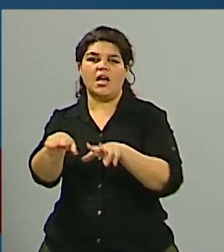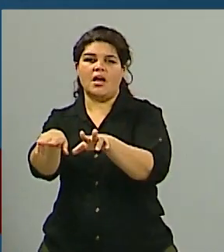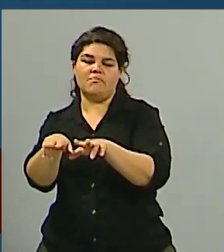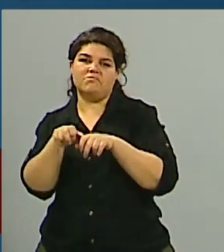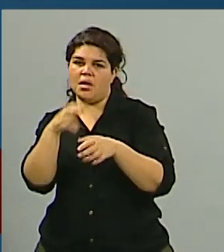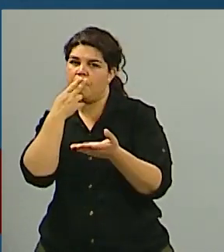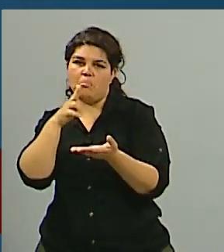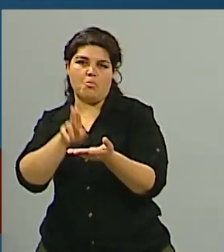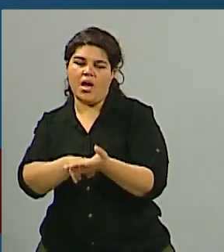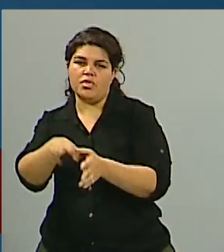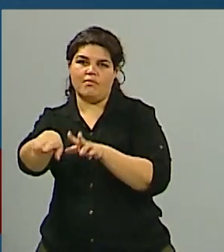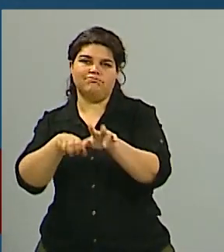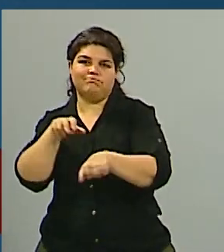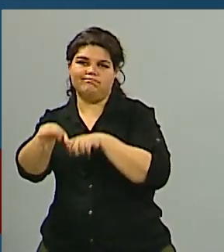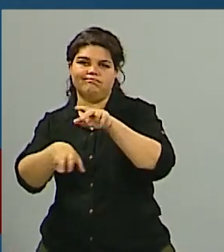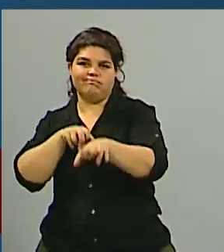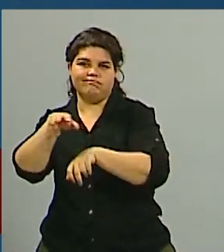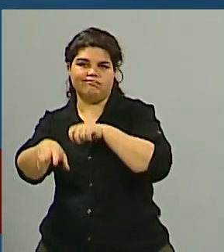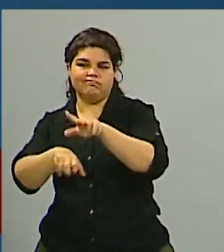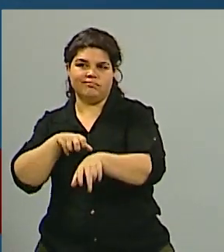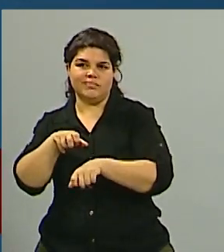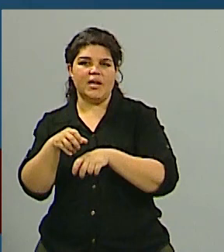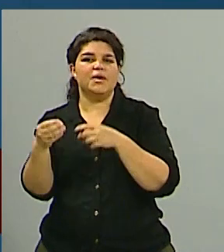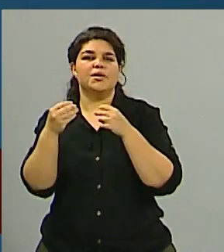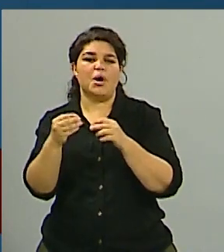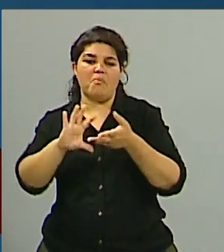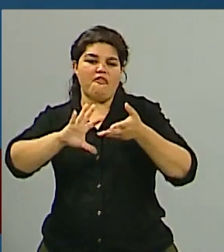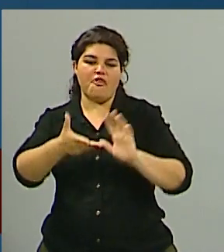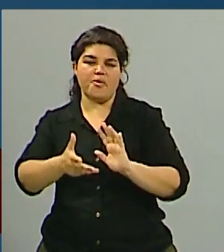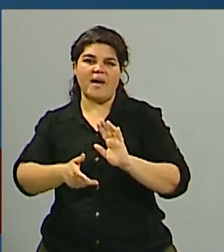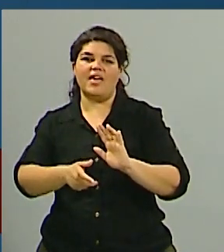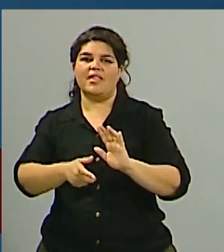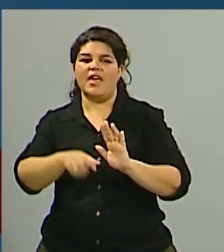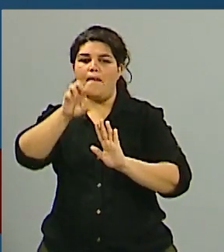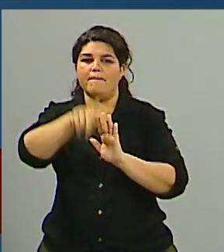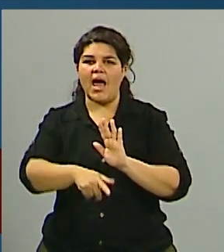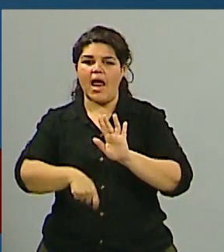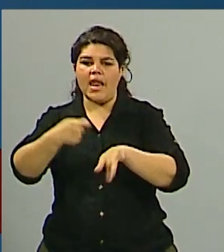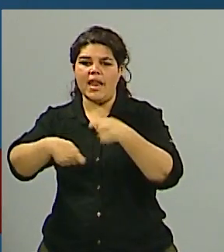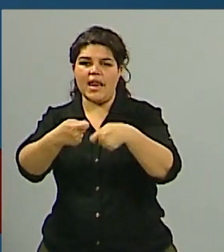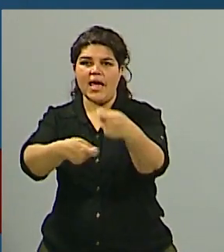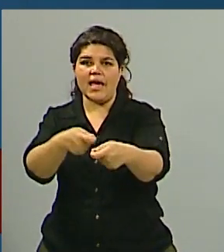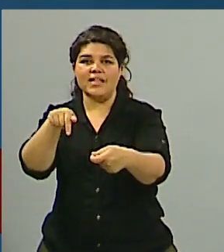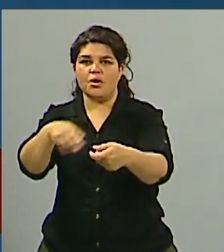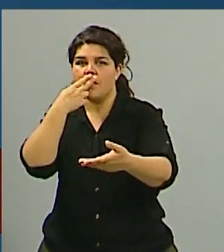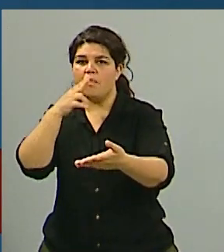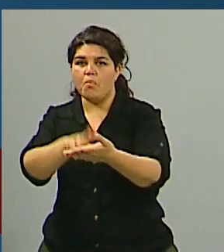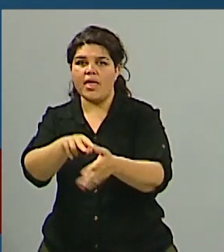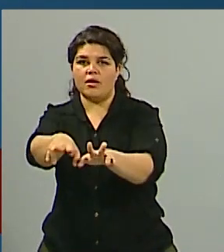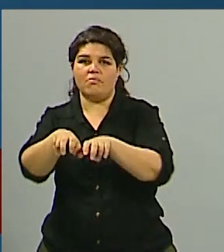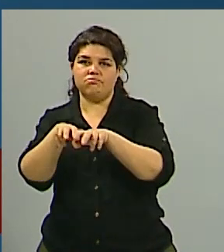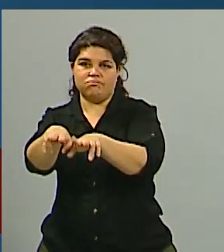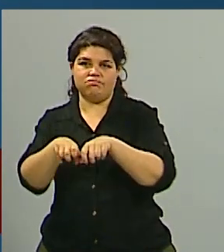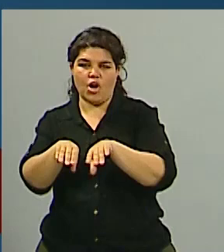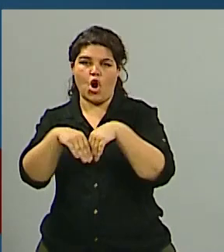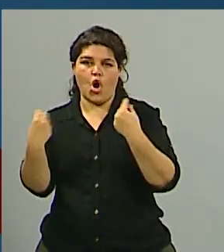impositiva que se logra a través de la forma en que está implementado por eso decíamos desde el principio que